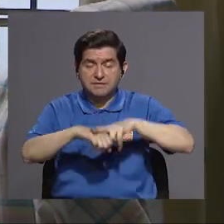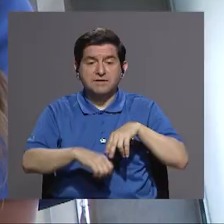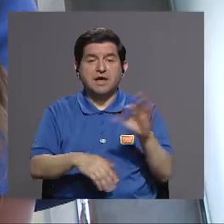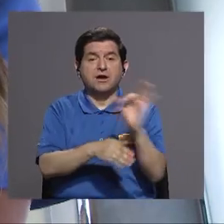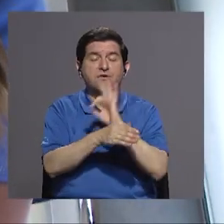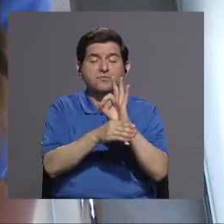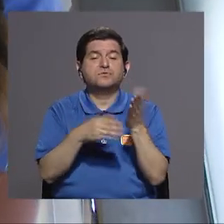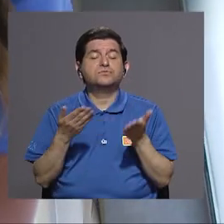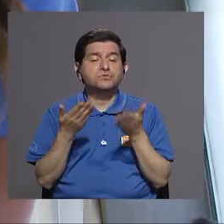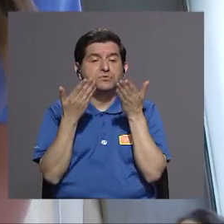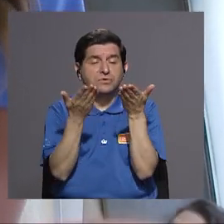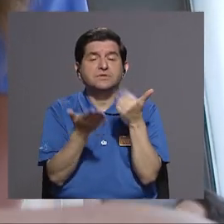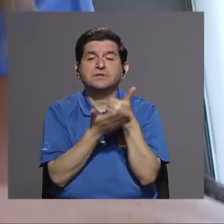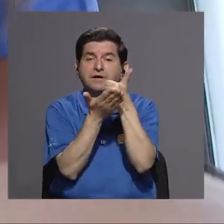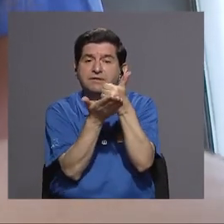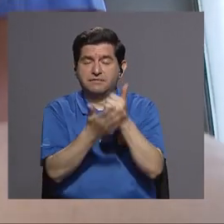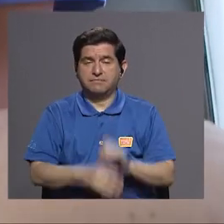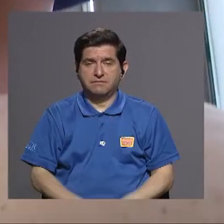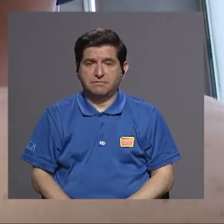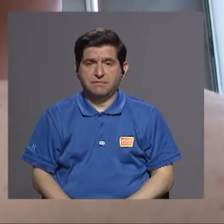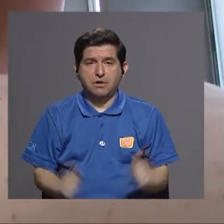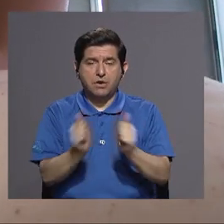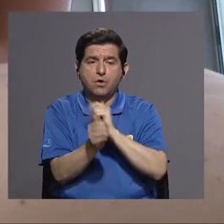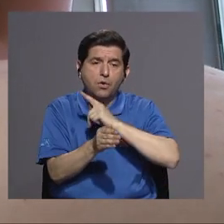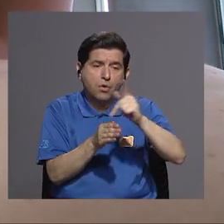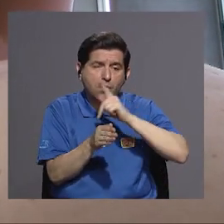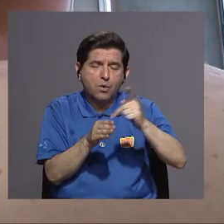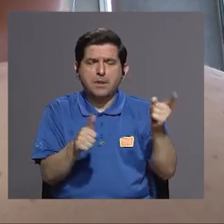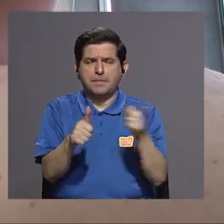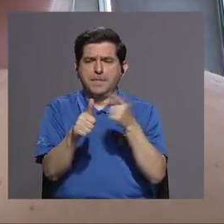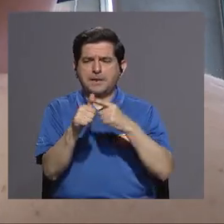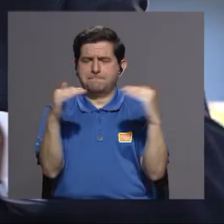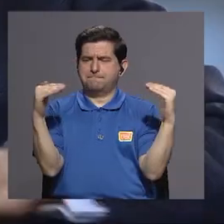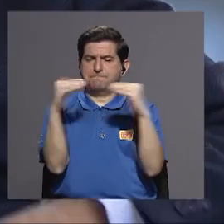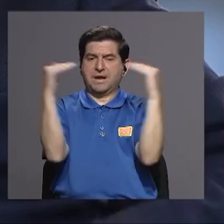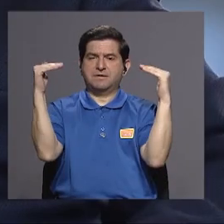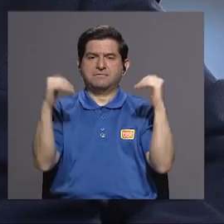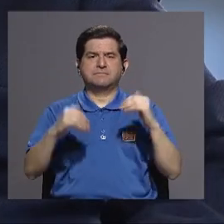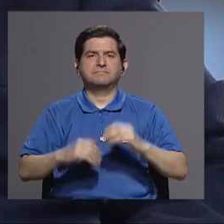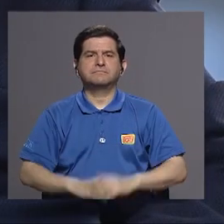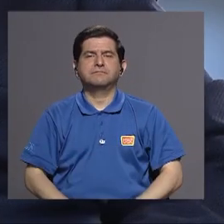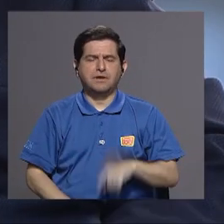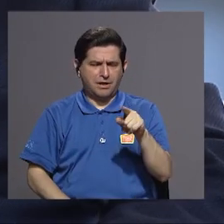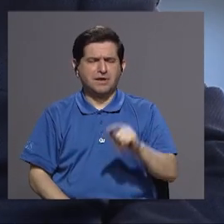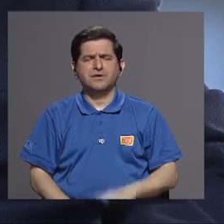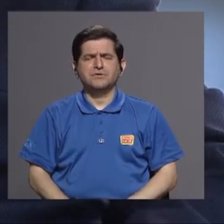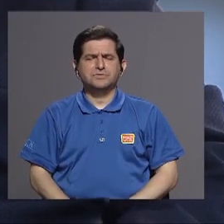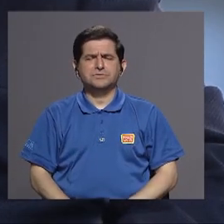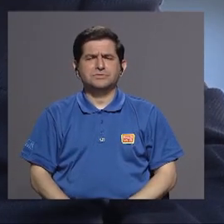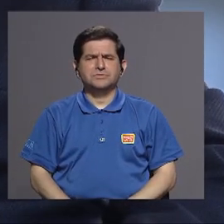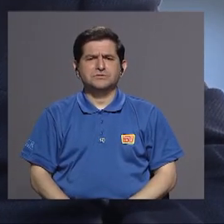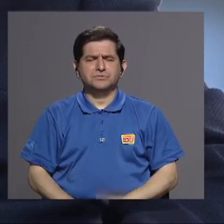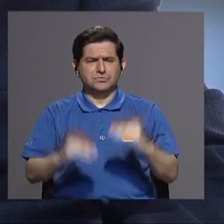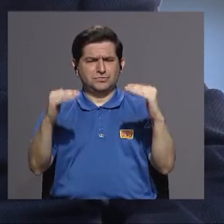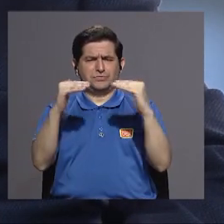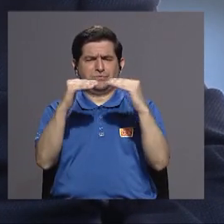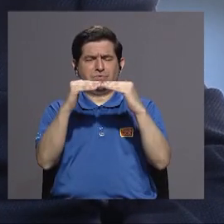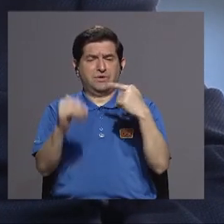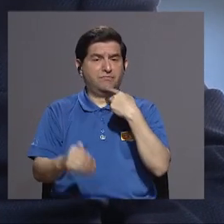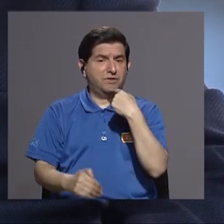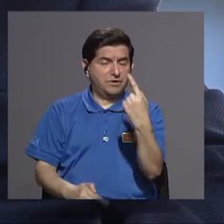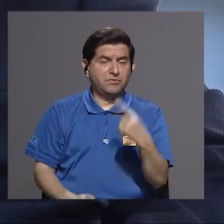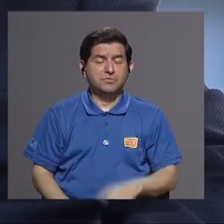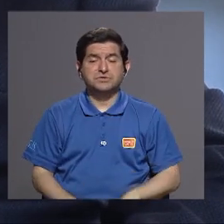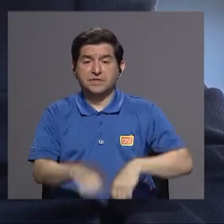verdad de poder dotarlo con con profesionales de primerísima clase son de clase este como